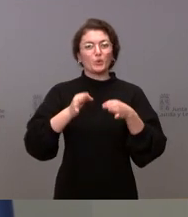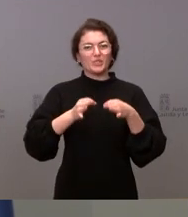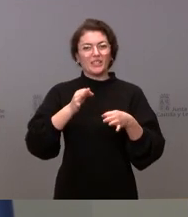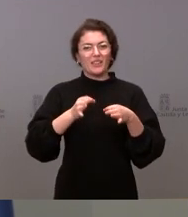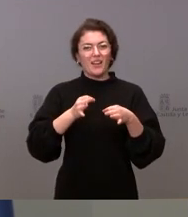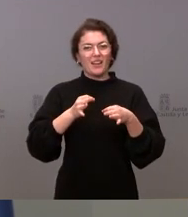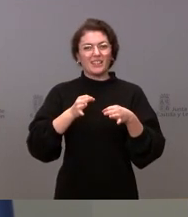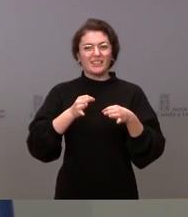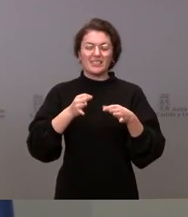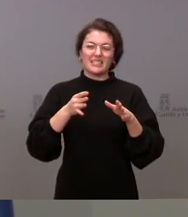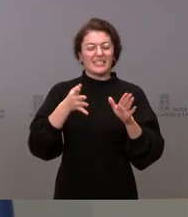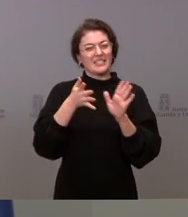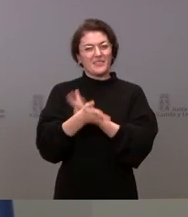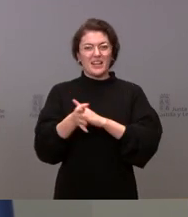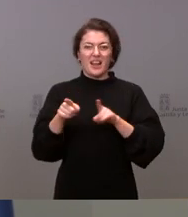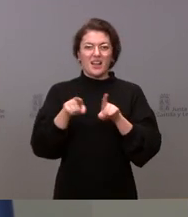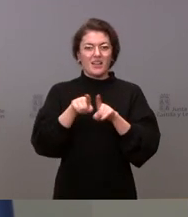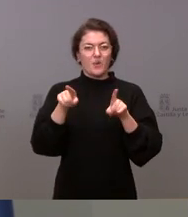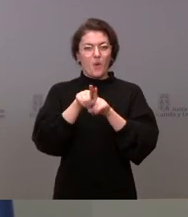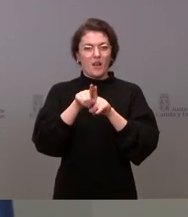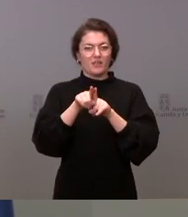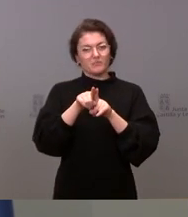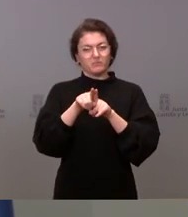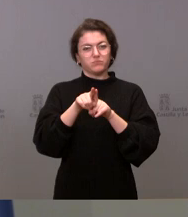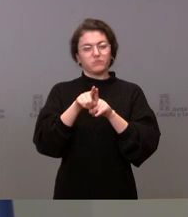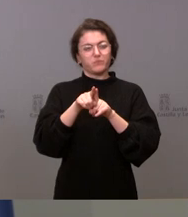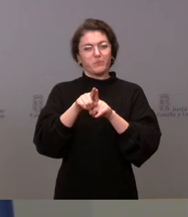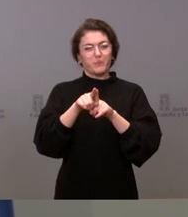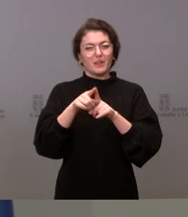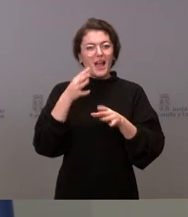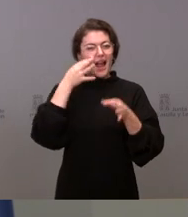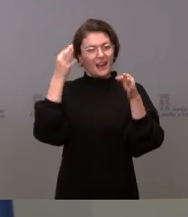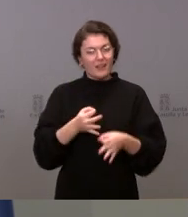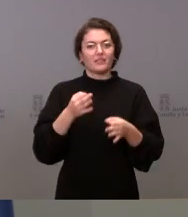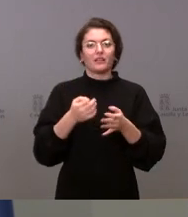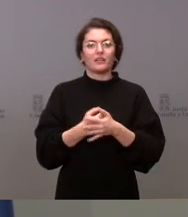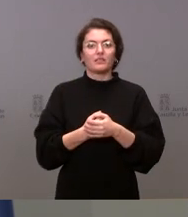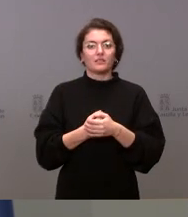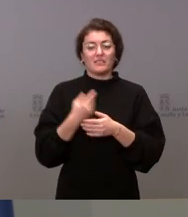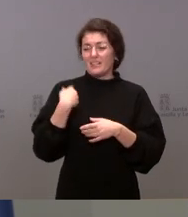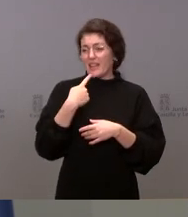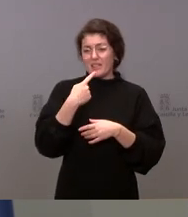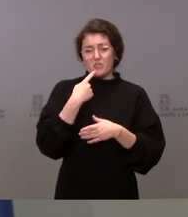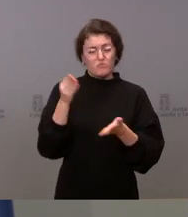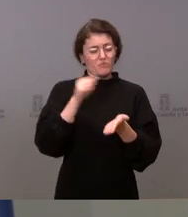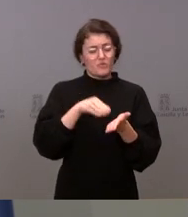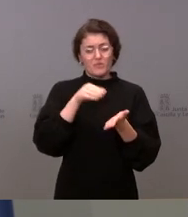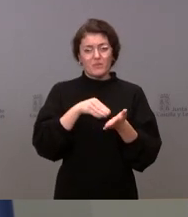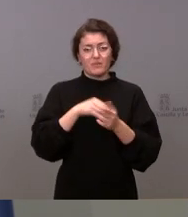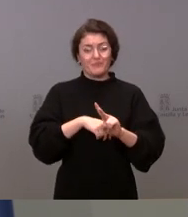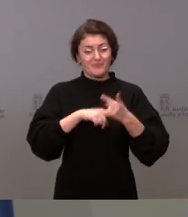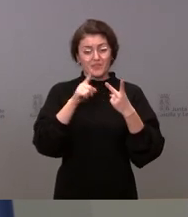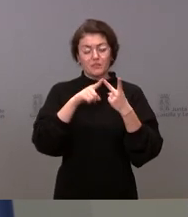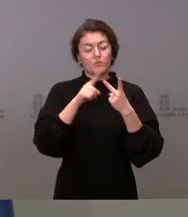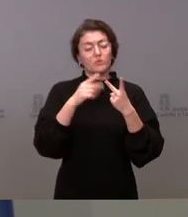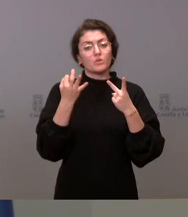garantía. Me han oído decir esto decenas de veces. En segundo lugar, nuestra obligación